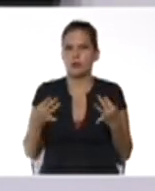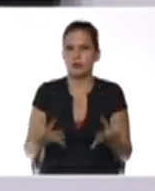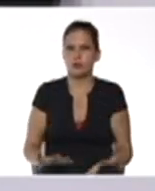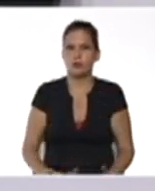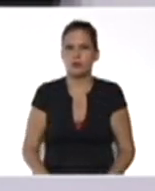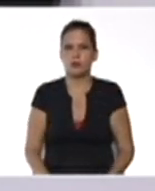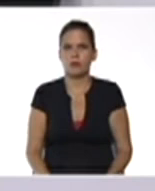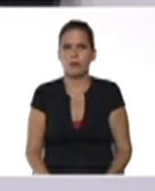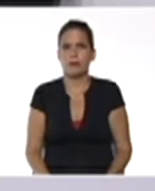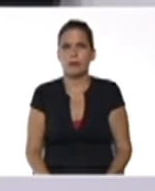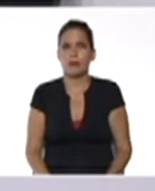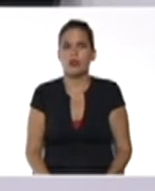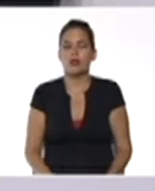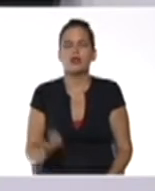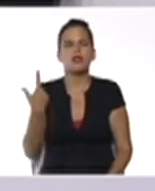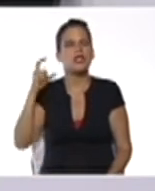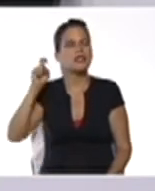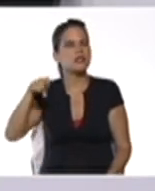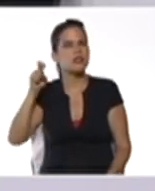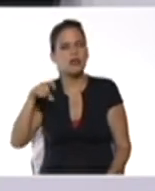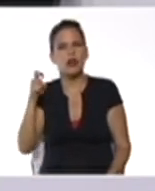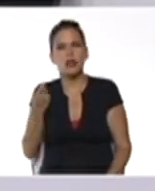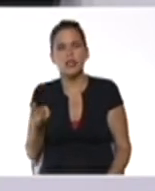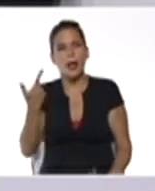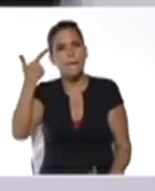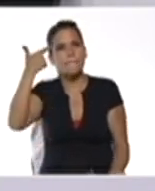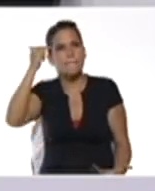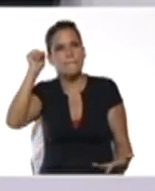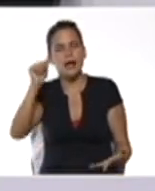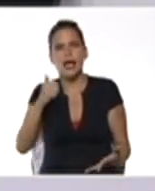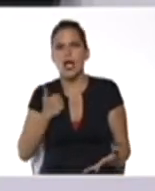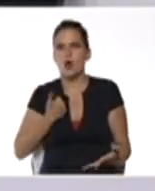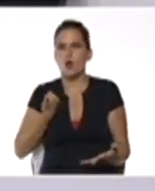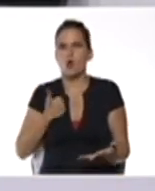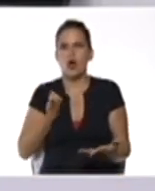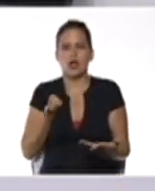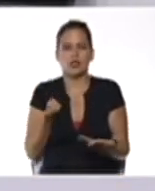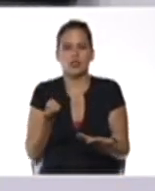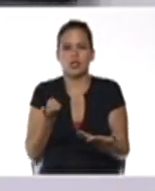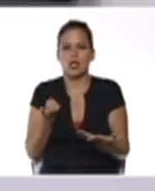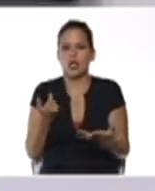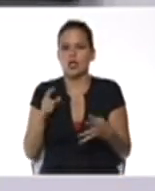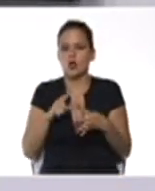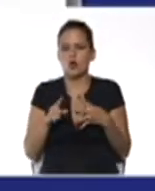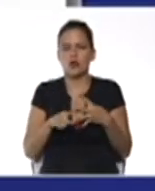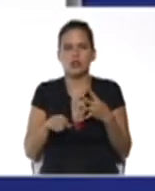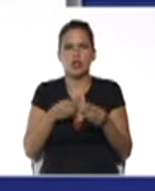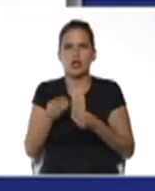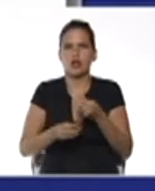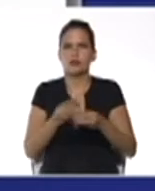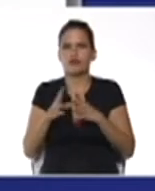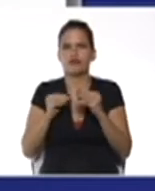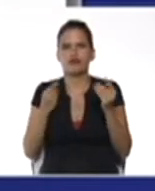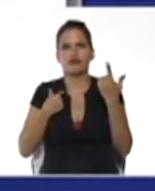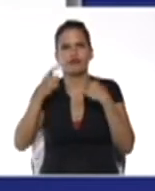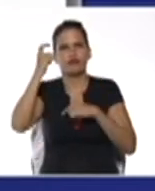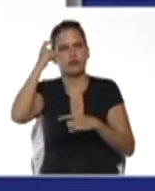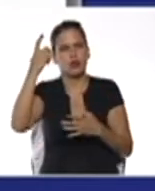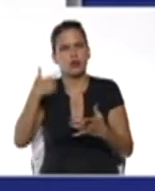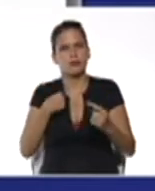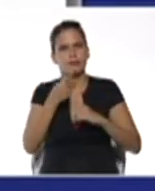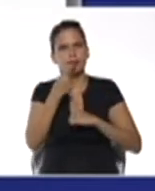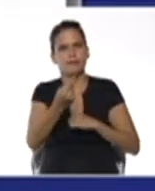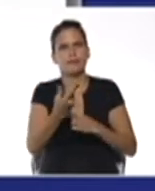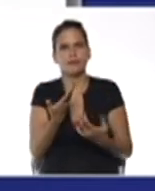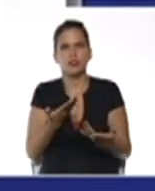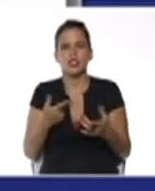gracias tan necesarias para cualquier situación de la vida cotidiana en lo que se refiere